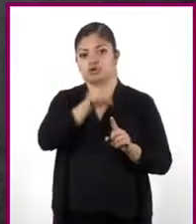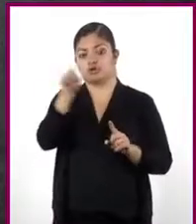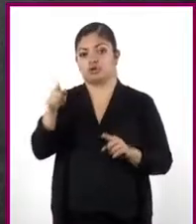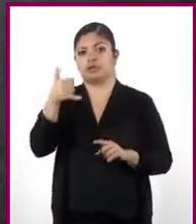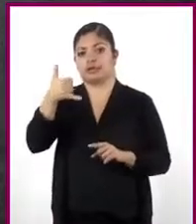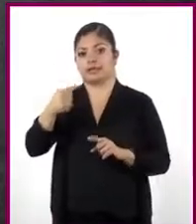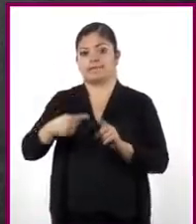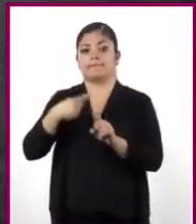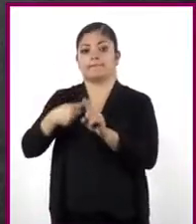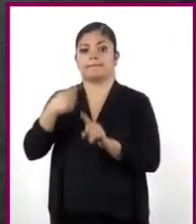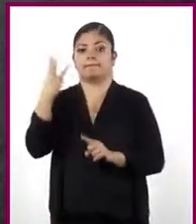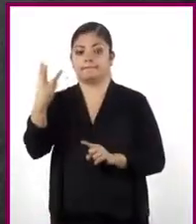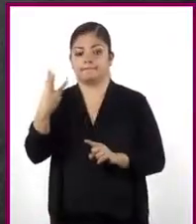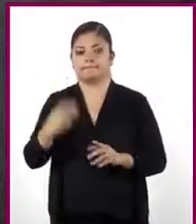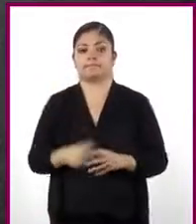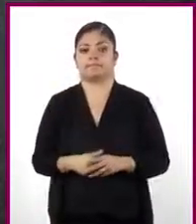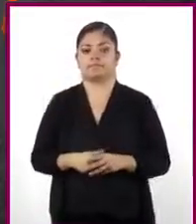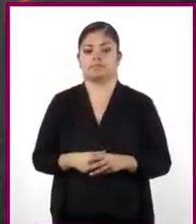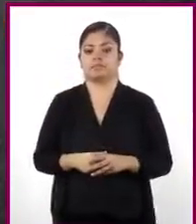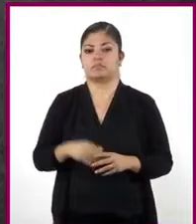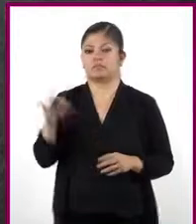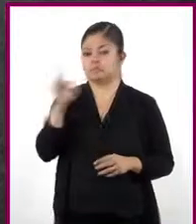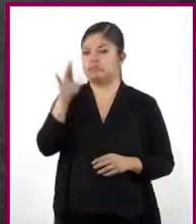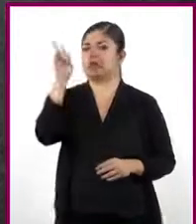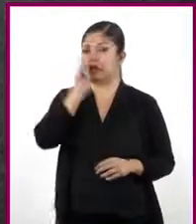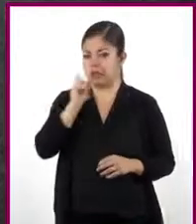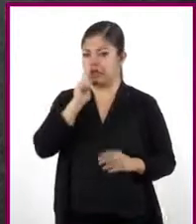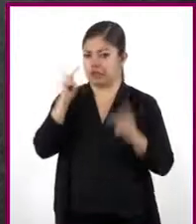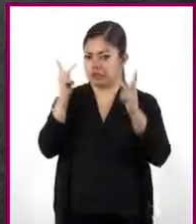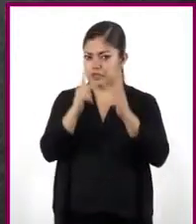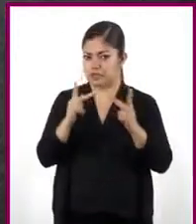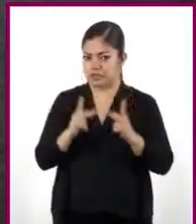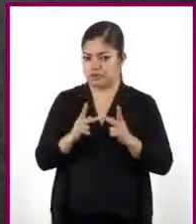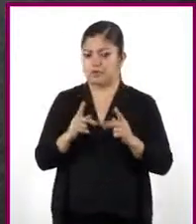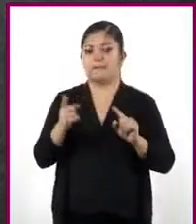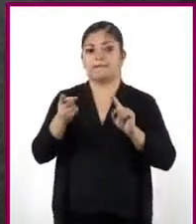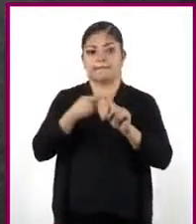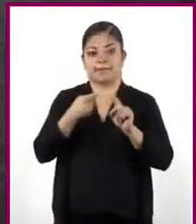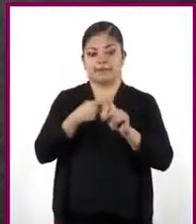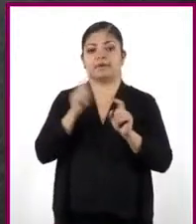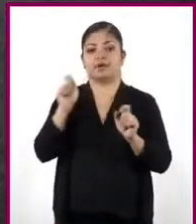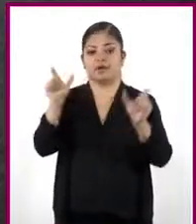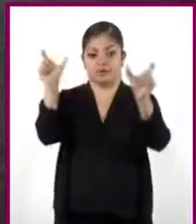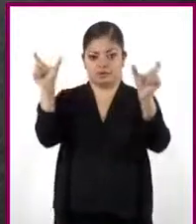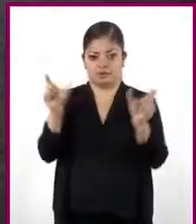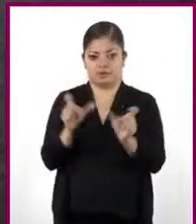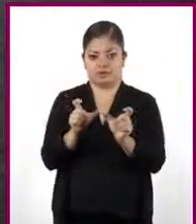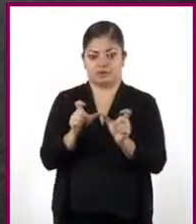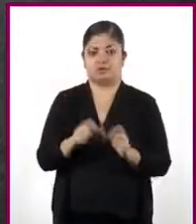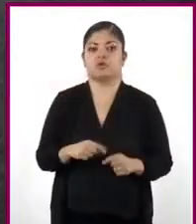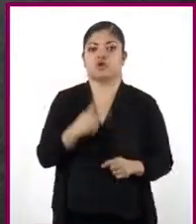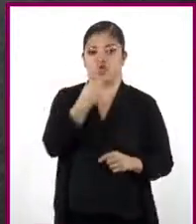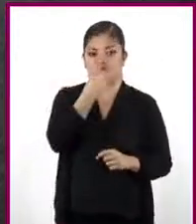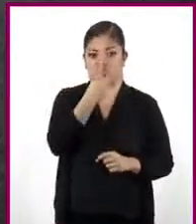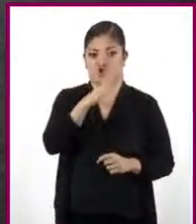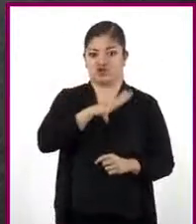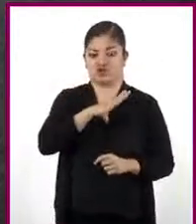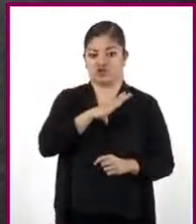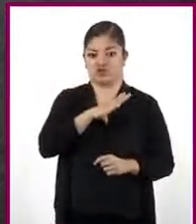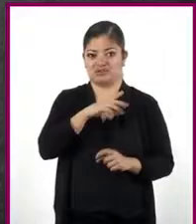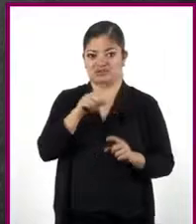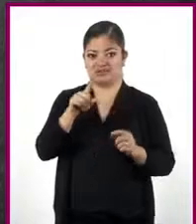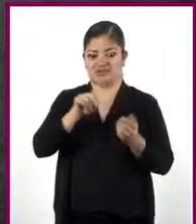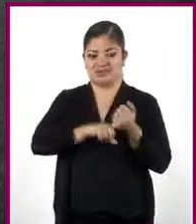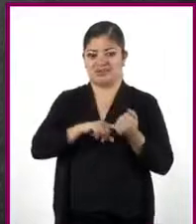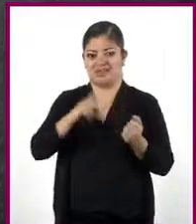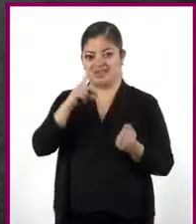más 3. Para saber si son equivalentes, primero las igualamos. Para eliminar el 2 que está multiplicando